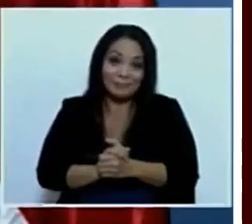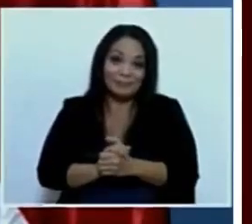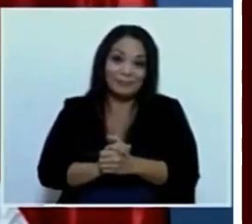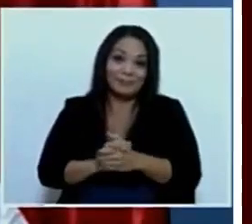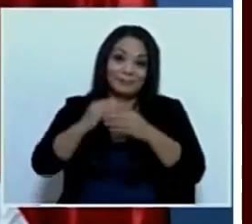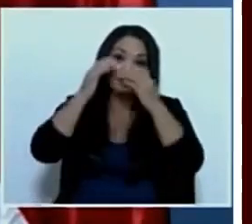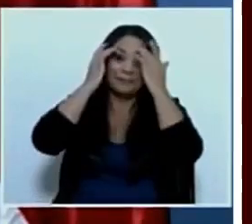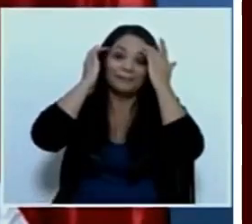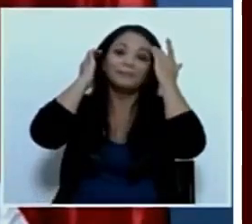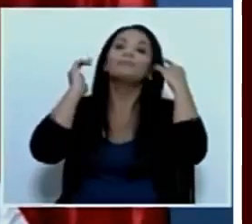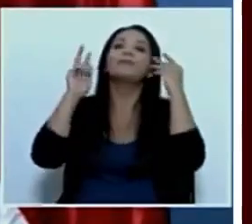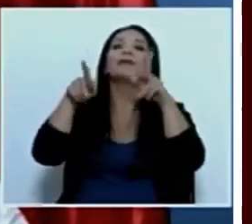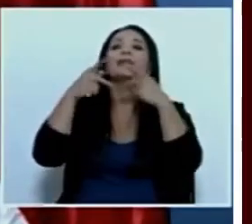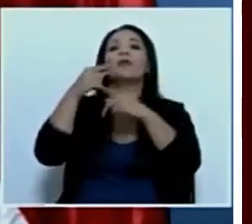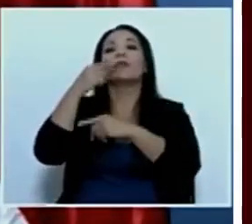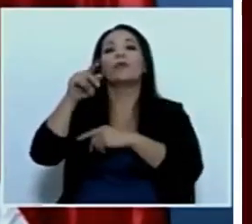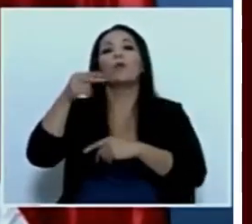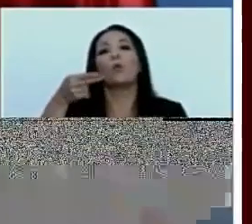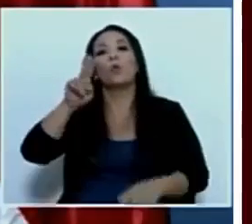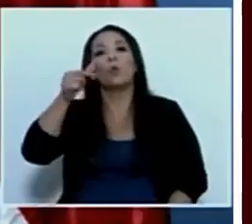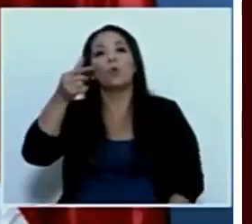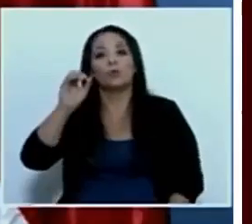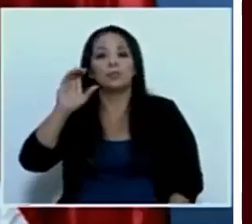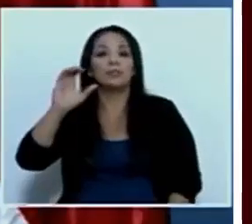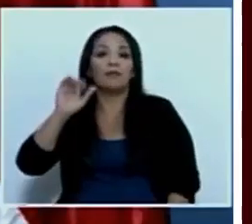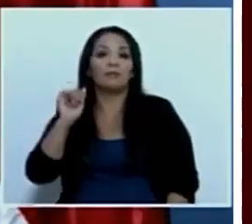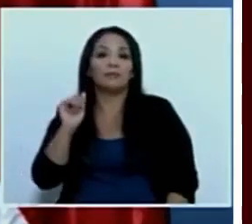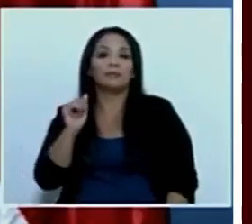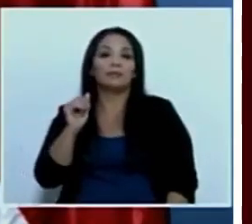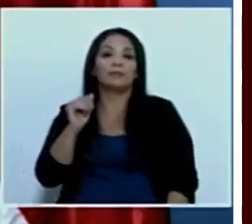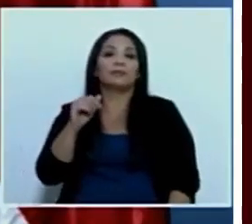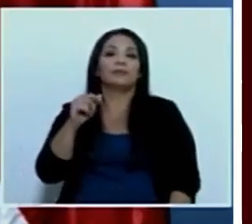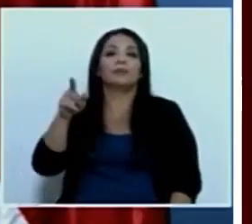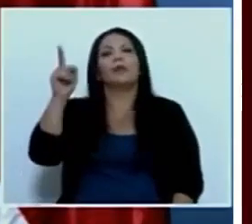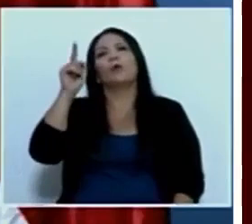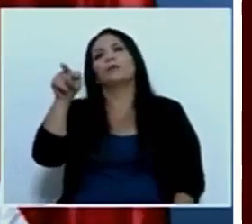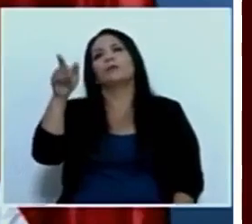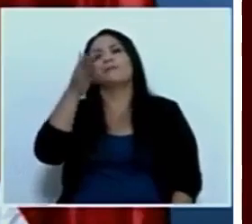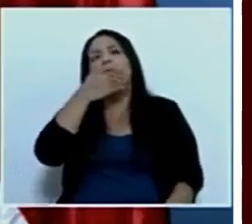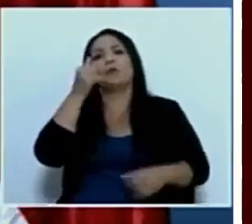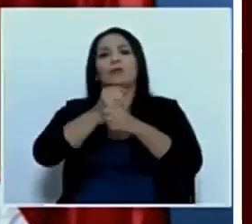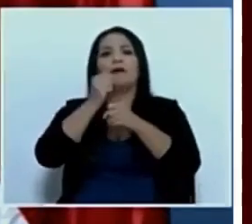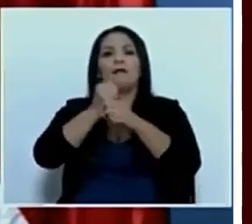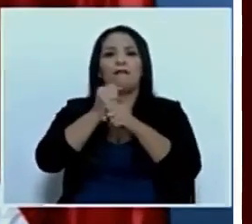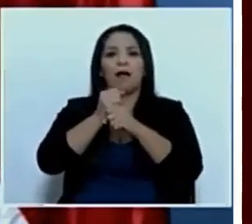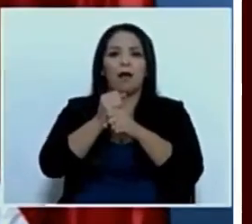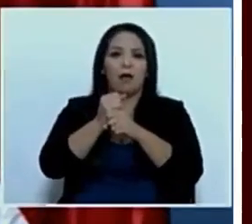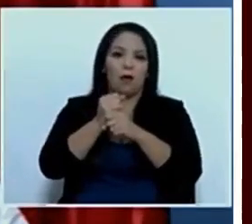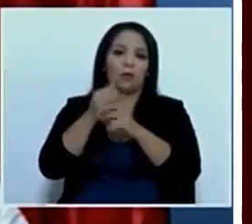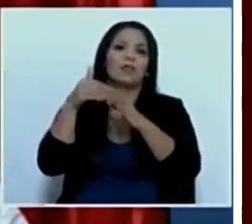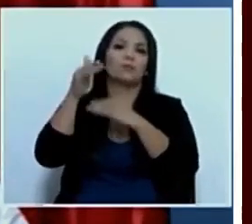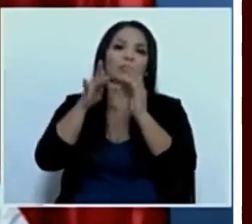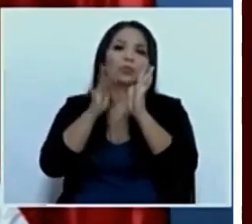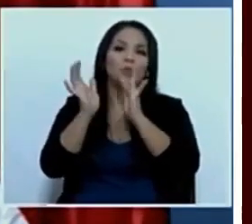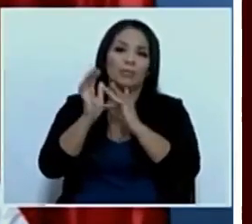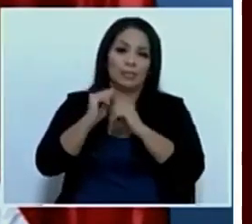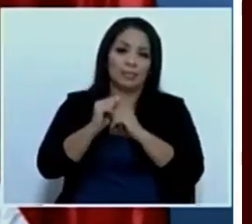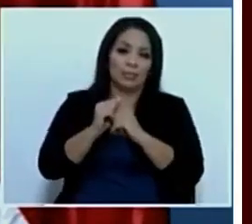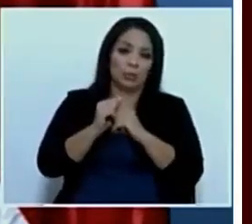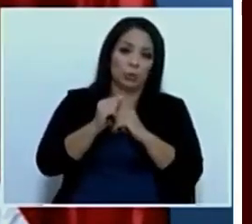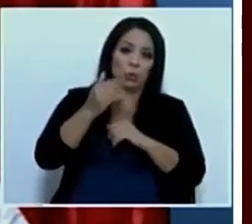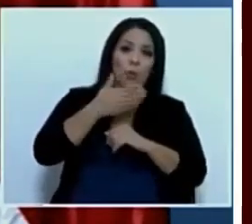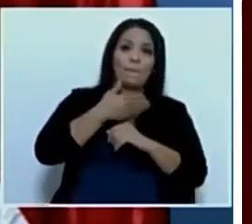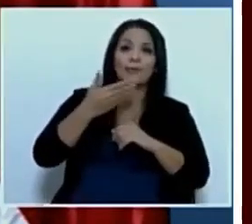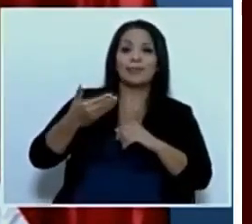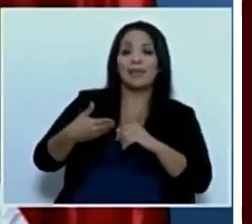Hugo Chávez fue el que mejor ha hecho la labor de Jesucristo, su presidente del partido